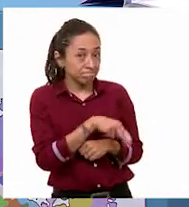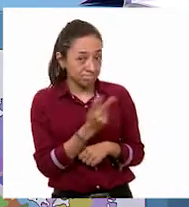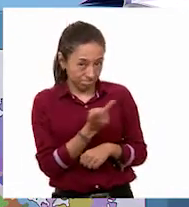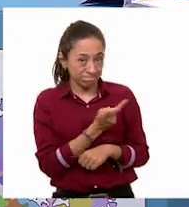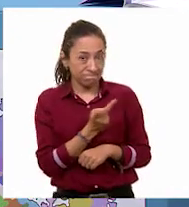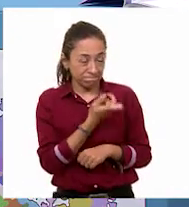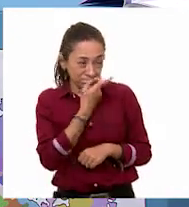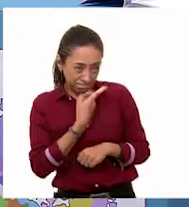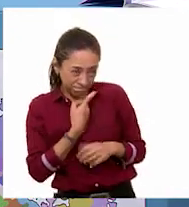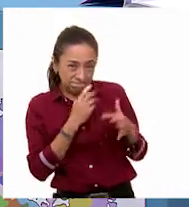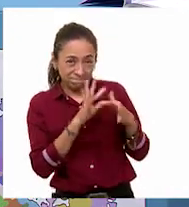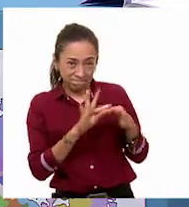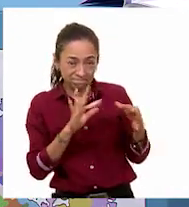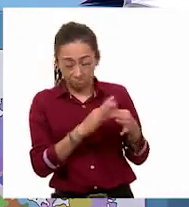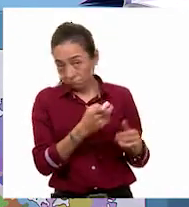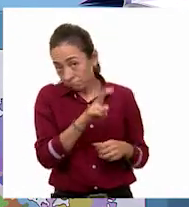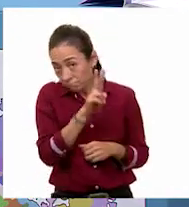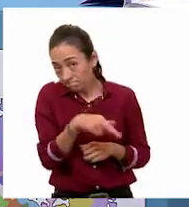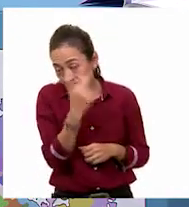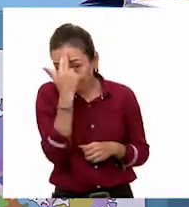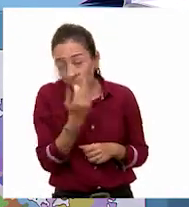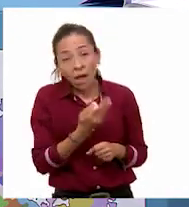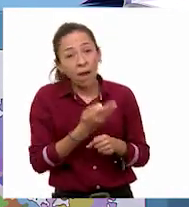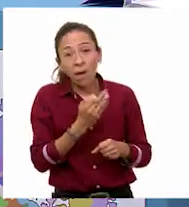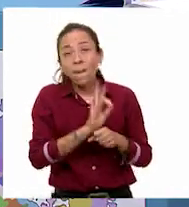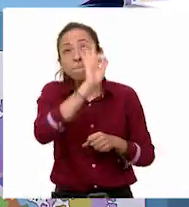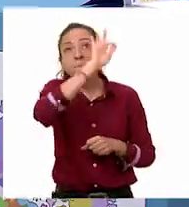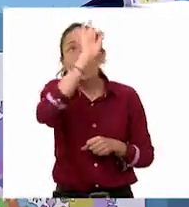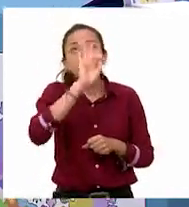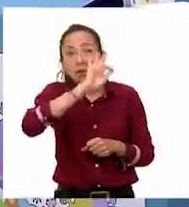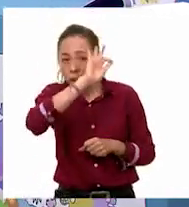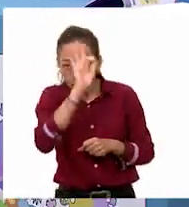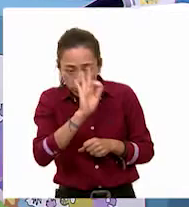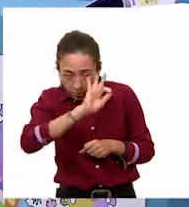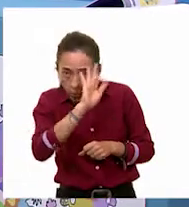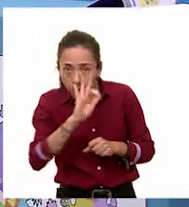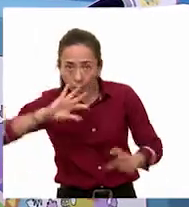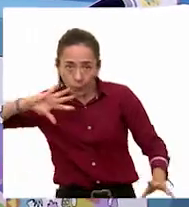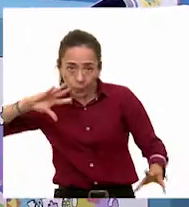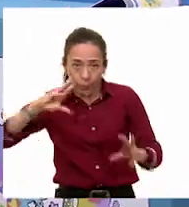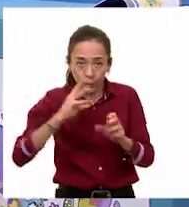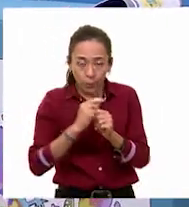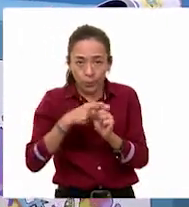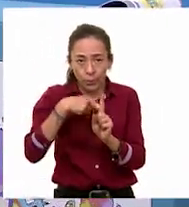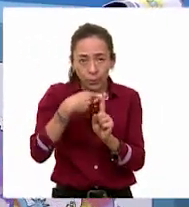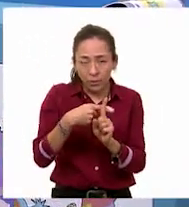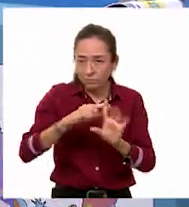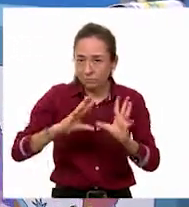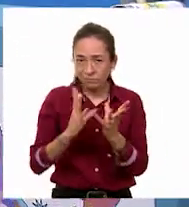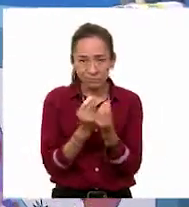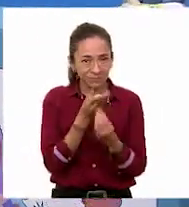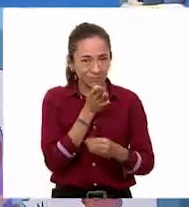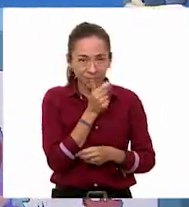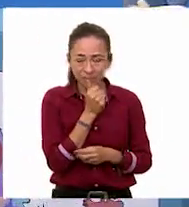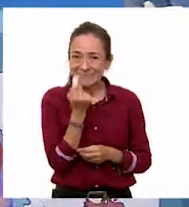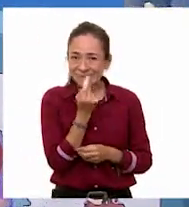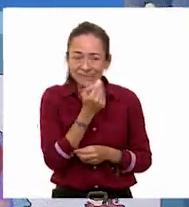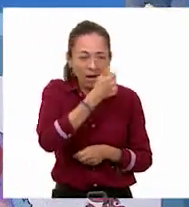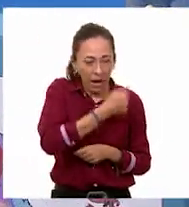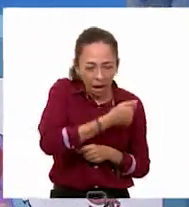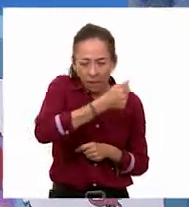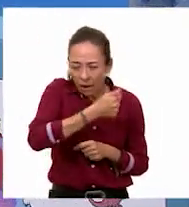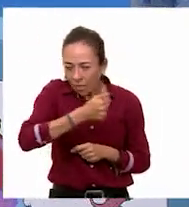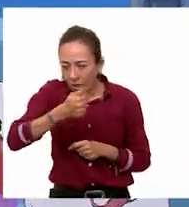correctas. En este caso, no se pueden sumar los porcentajes. Se requieren realizar por separado el descuento de cada